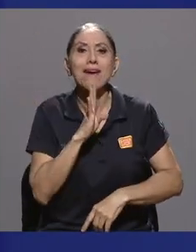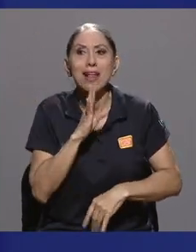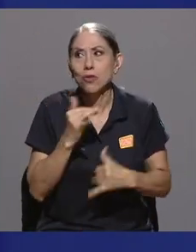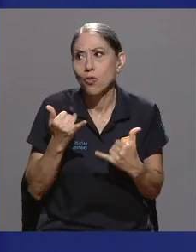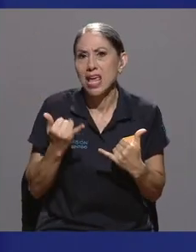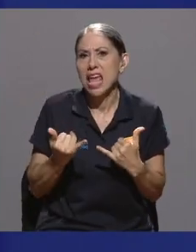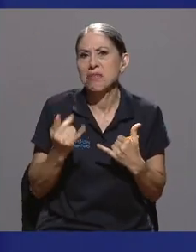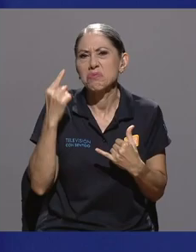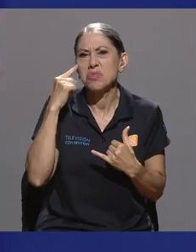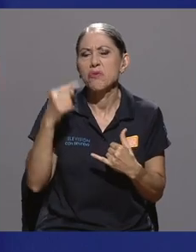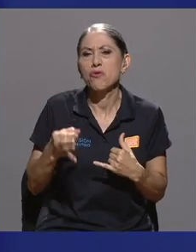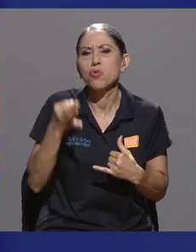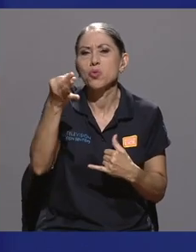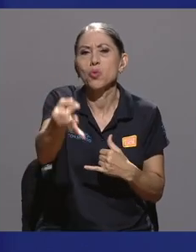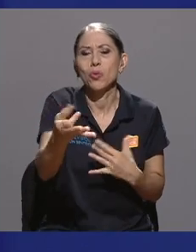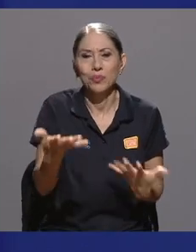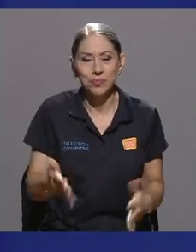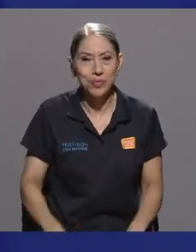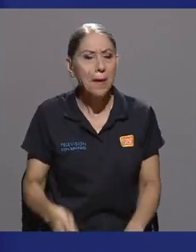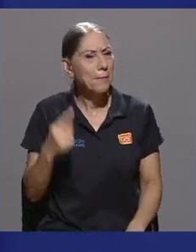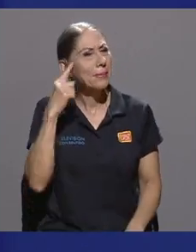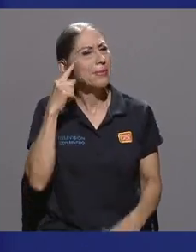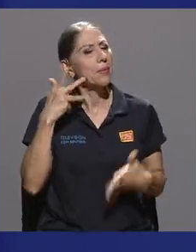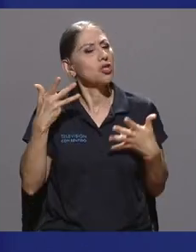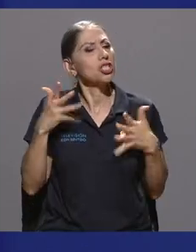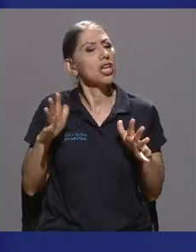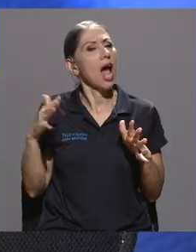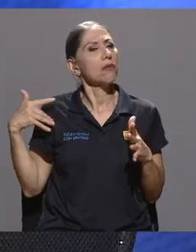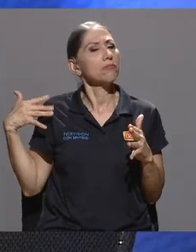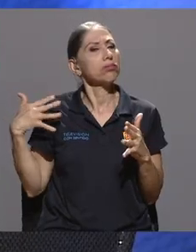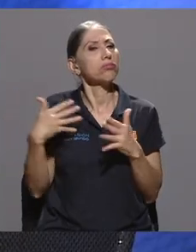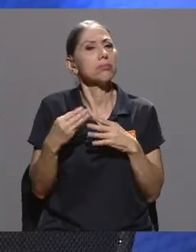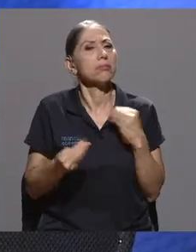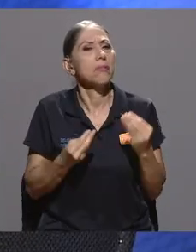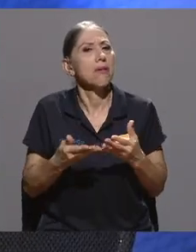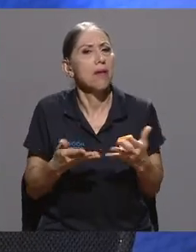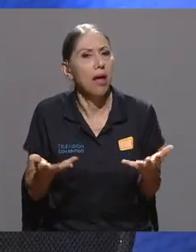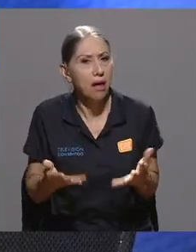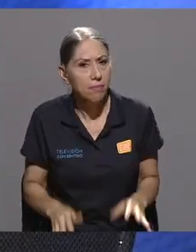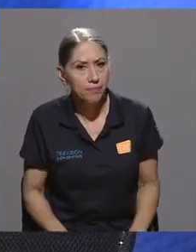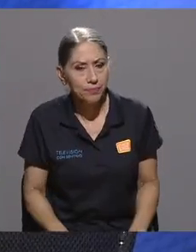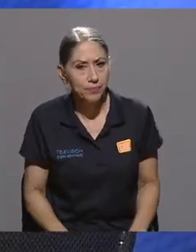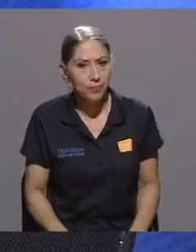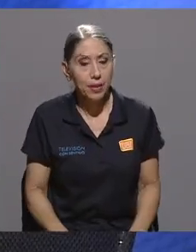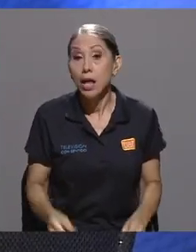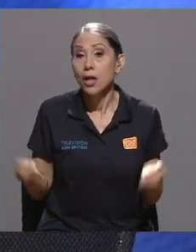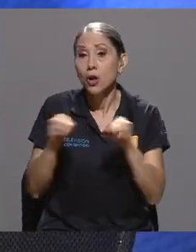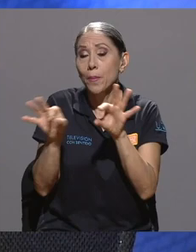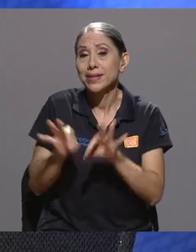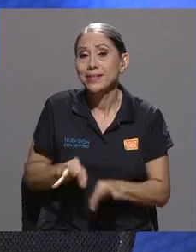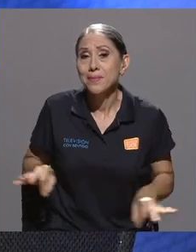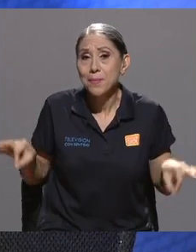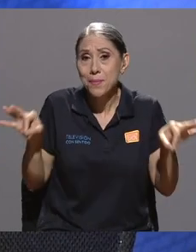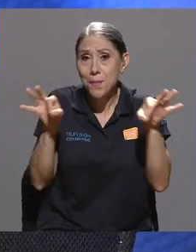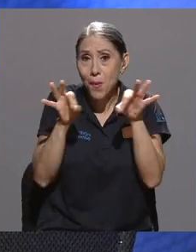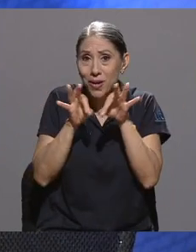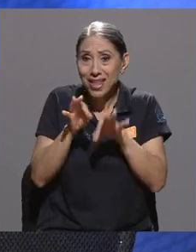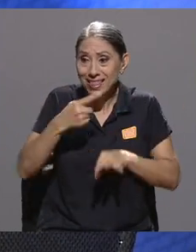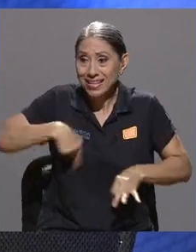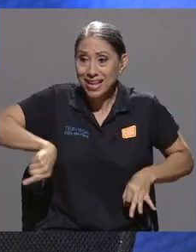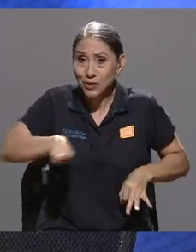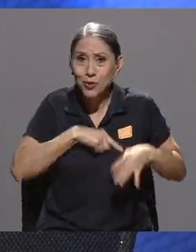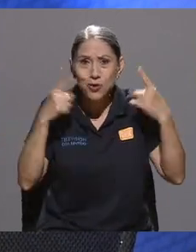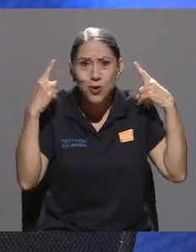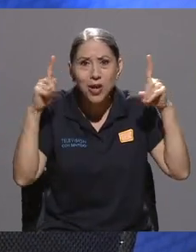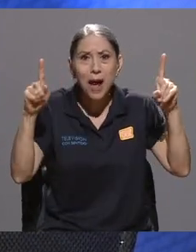proyectando al futuro. Pero comencemos por lo que ya hay sobre la mesa. Bueno, yo creo que lo más importante es habernos hecho una